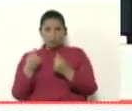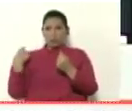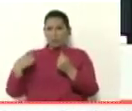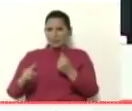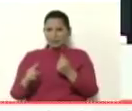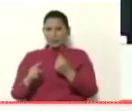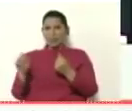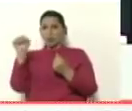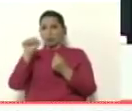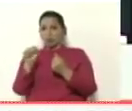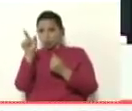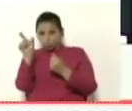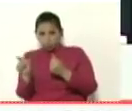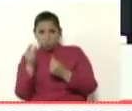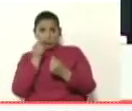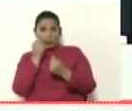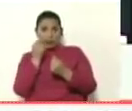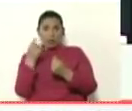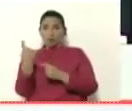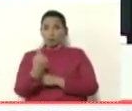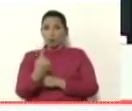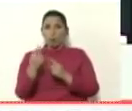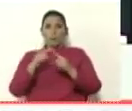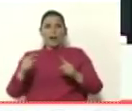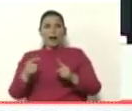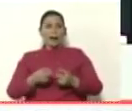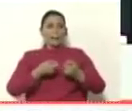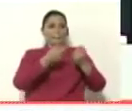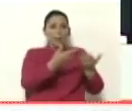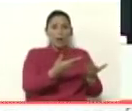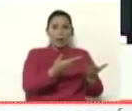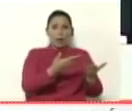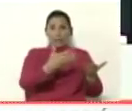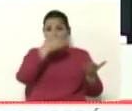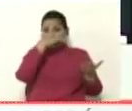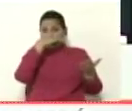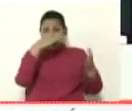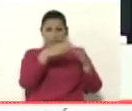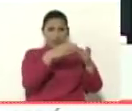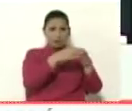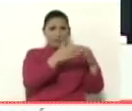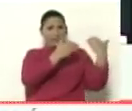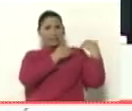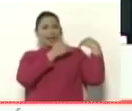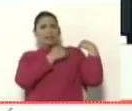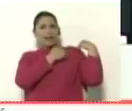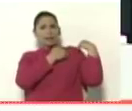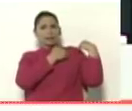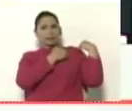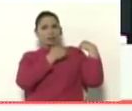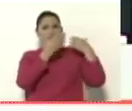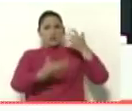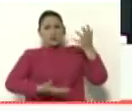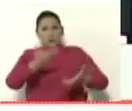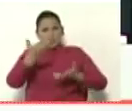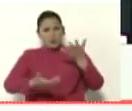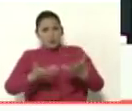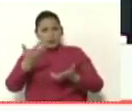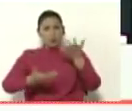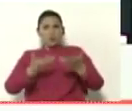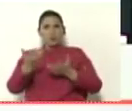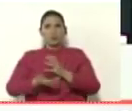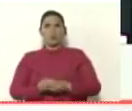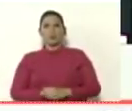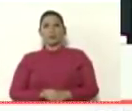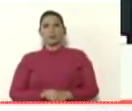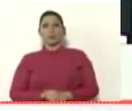superlano solamente para entregarle a los terroristas que se iban a encargar de quemar la de